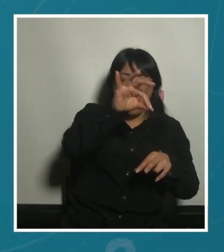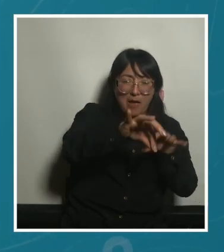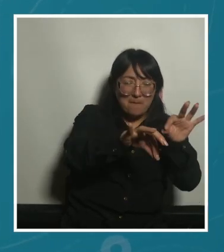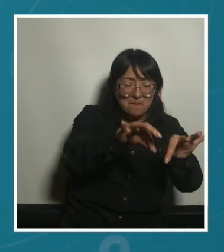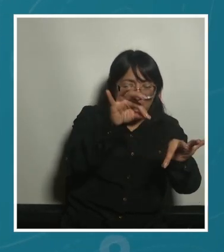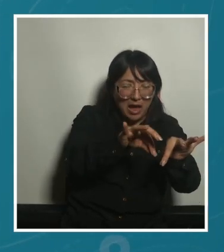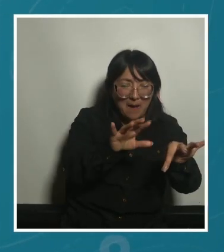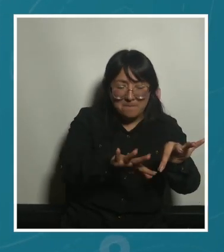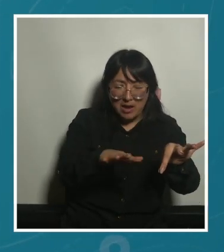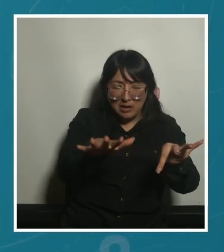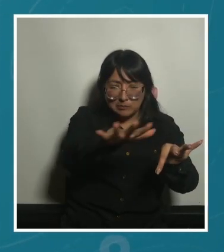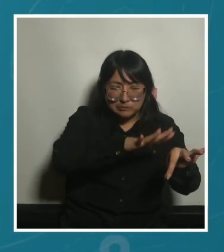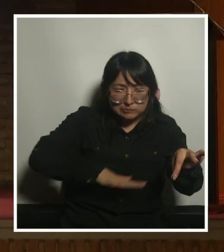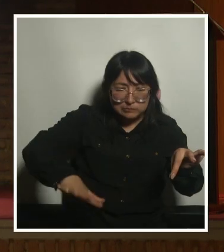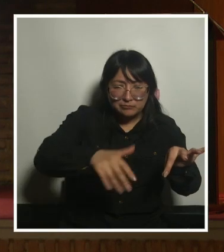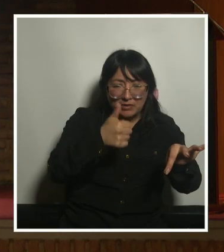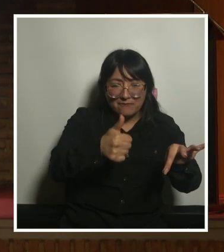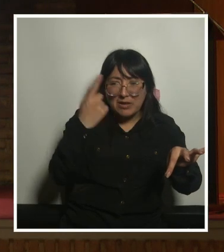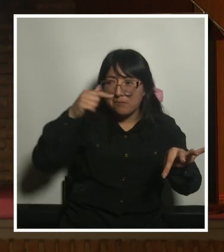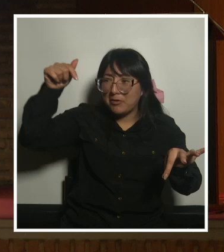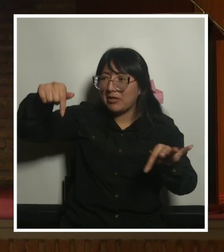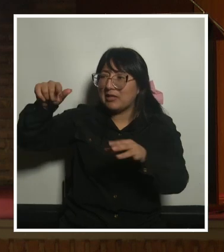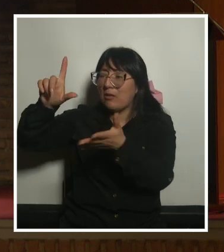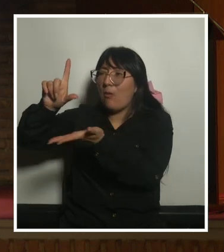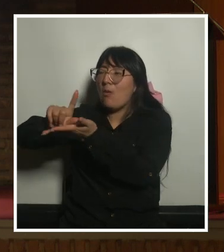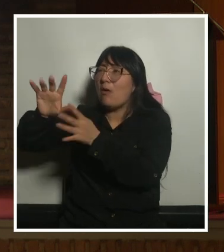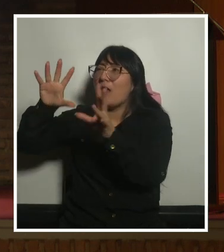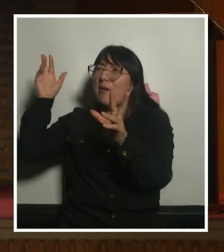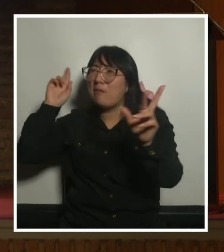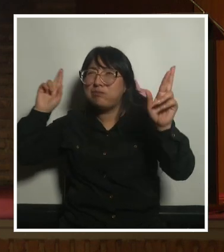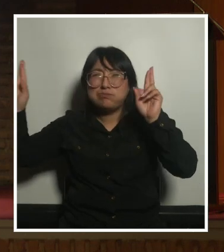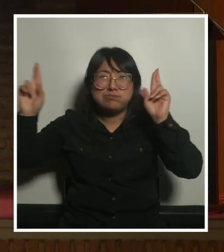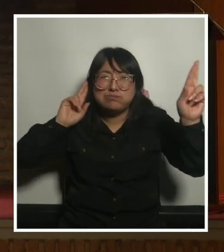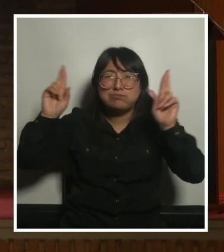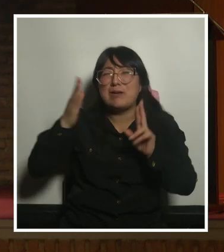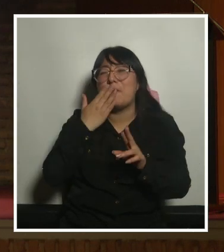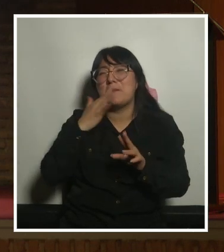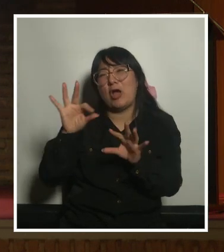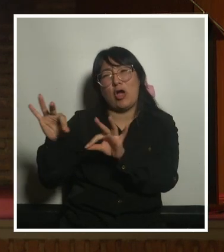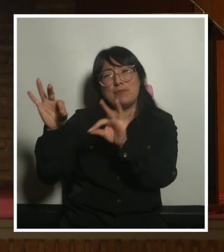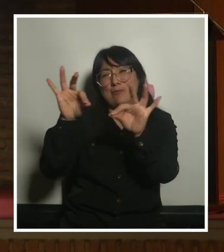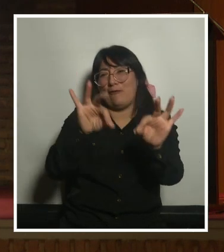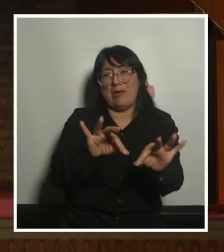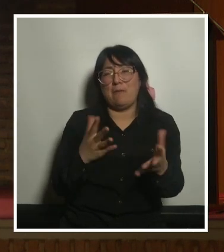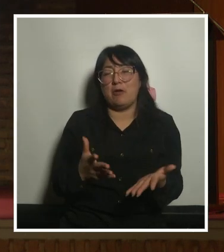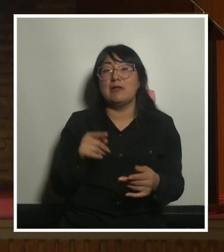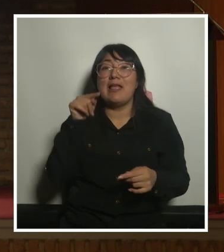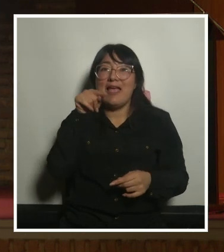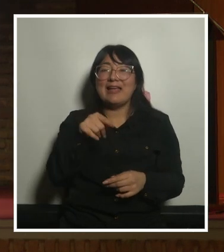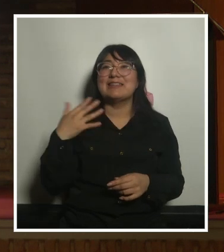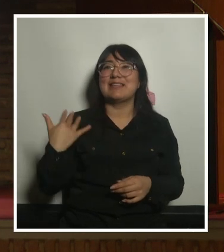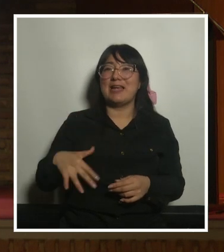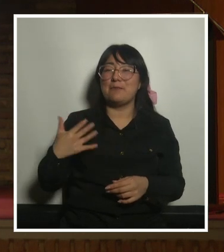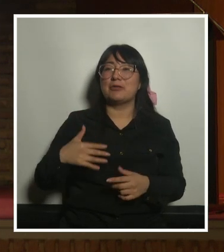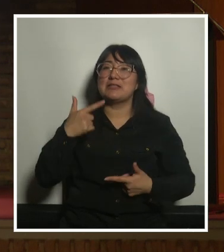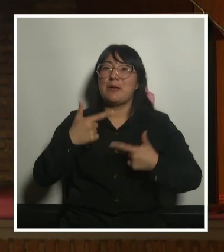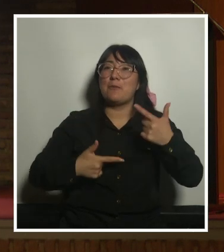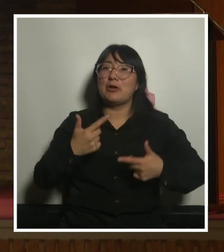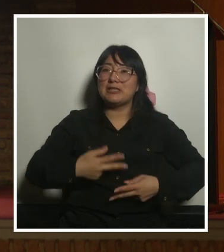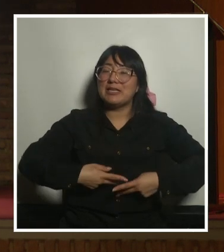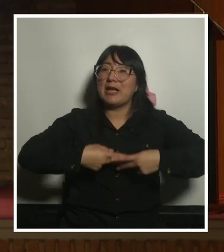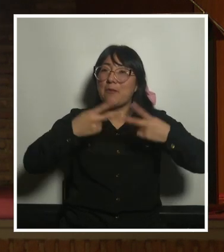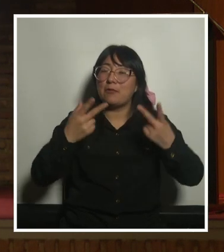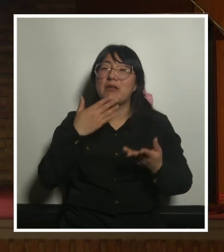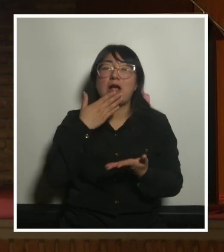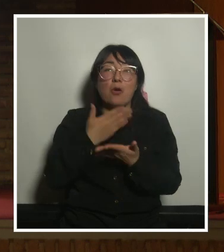pero resulta que es una zona muy ruidosa mejor vamos a moverlo un poquito más ¿no? que es esta importancia también de que las políticas públicas o cuando